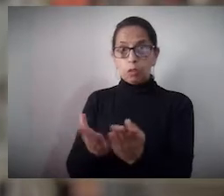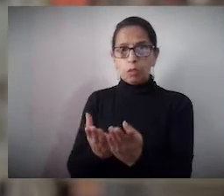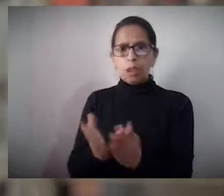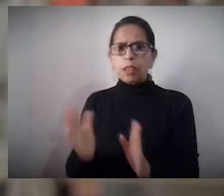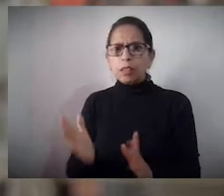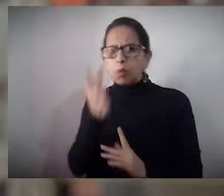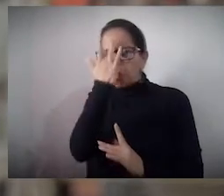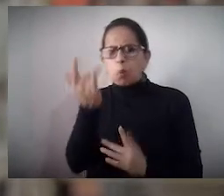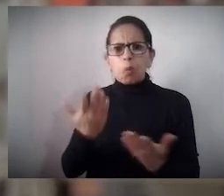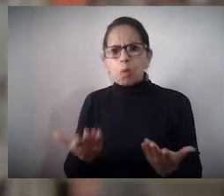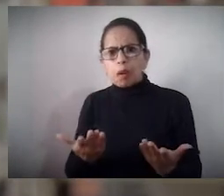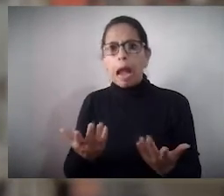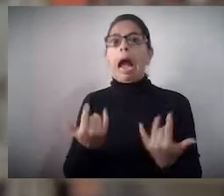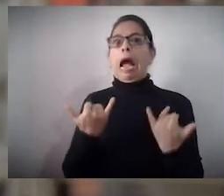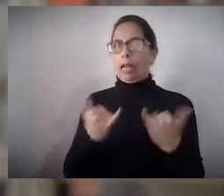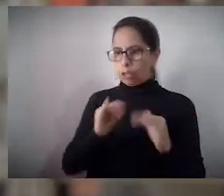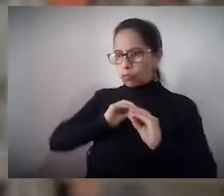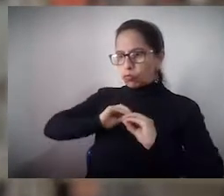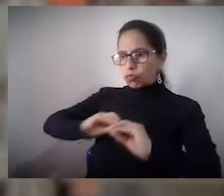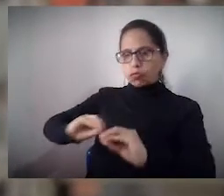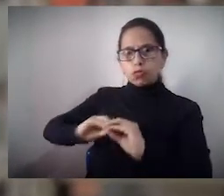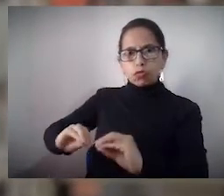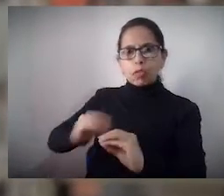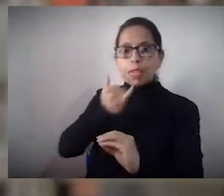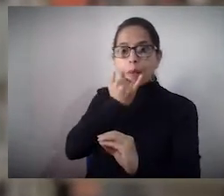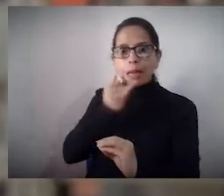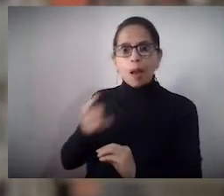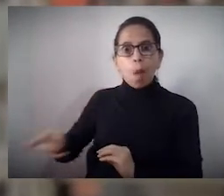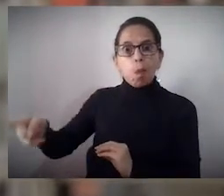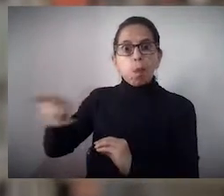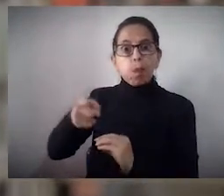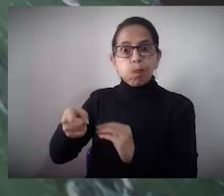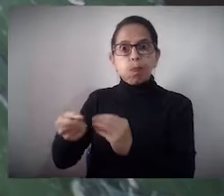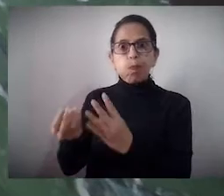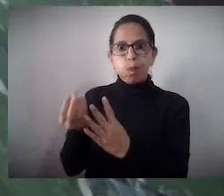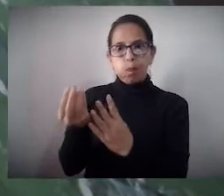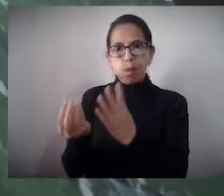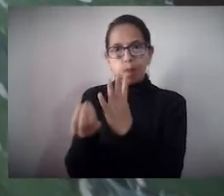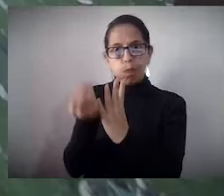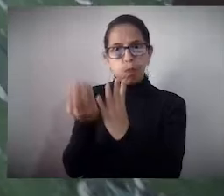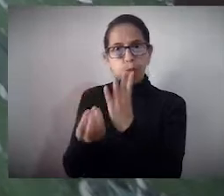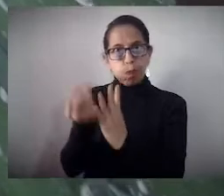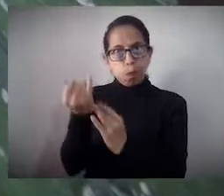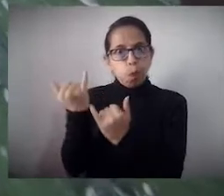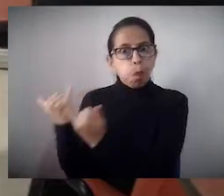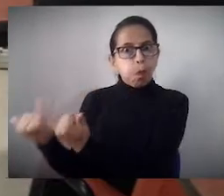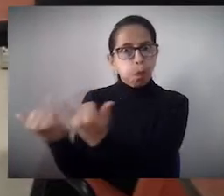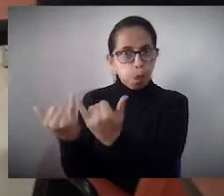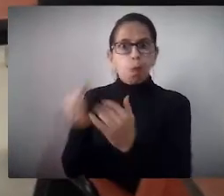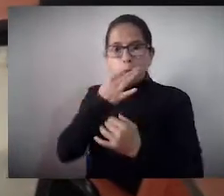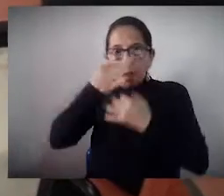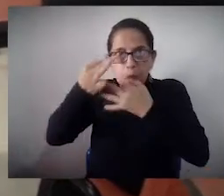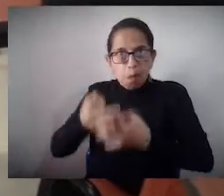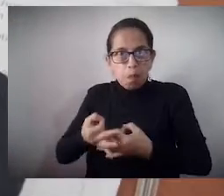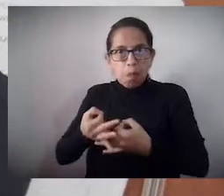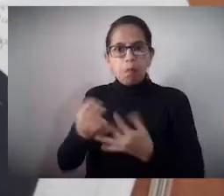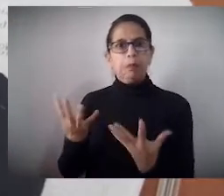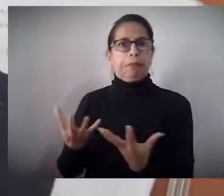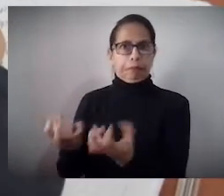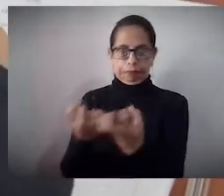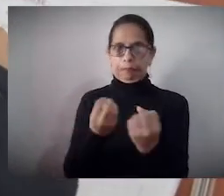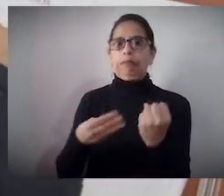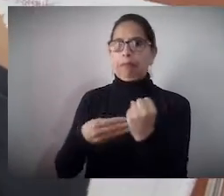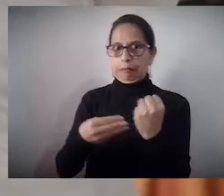ya que se empapan de la industria, de la industria real. Y en formación esto es lo que realmente